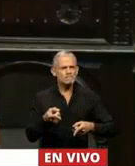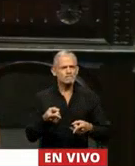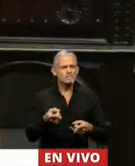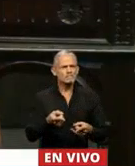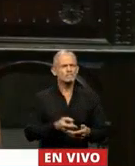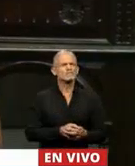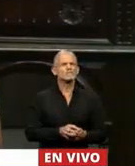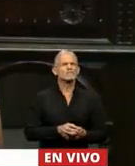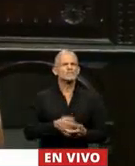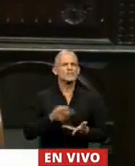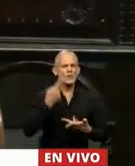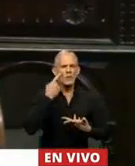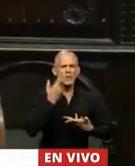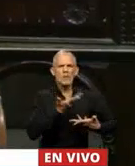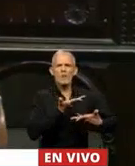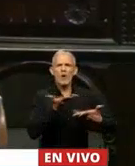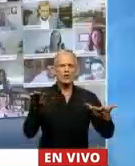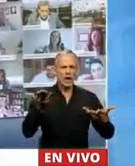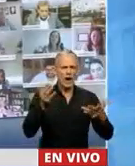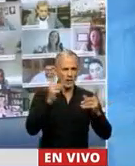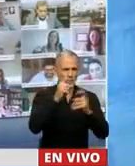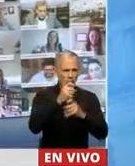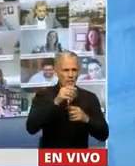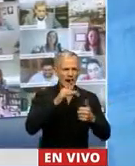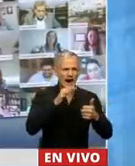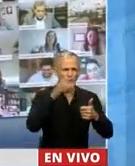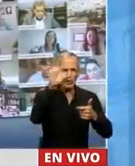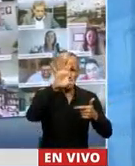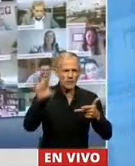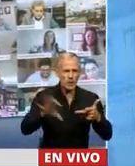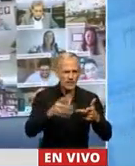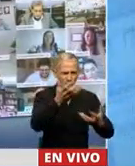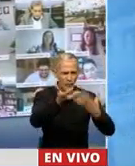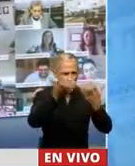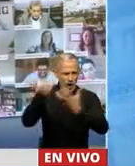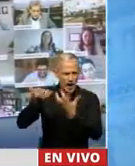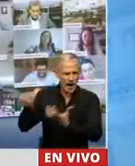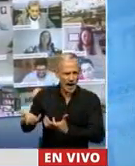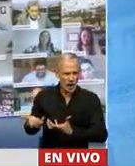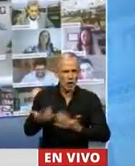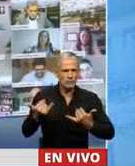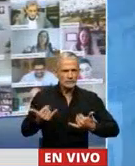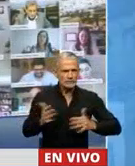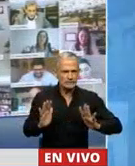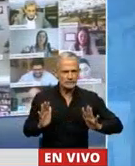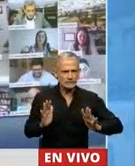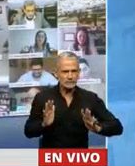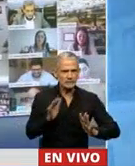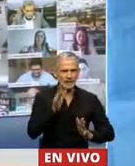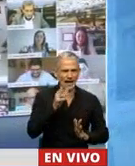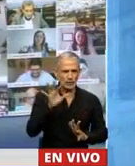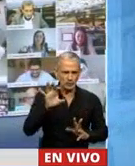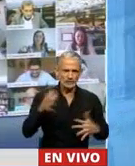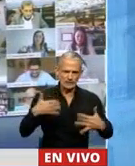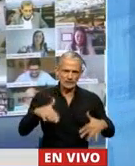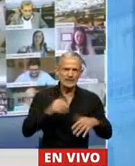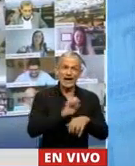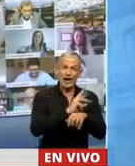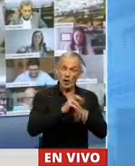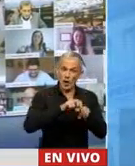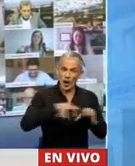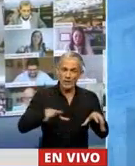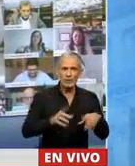visualizar el problema de las 14 provincias, porque en tiempos de pandemia